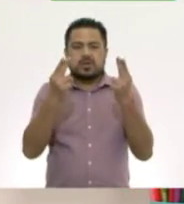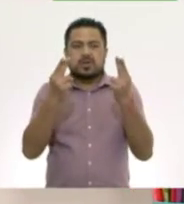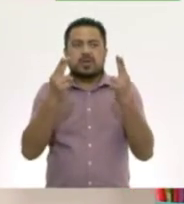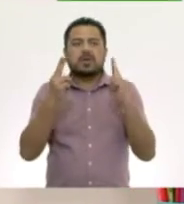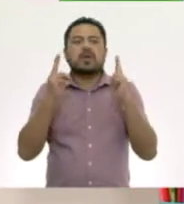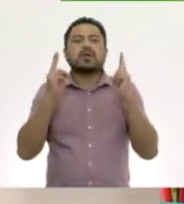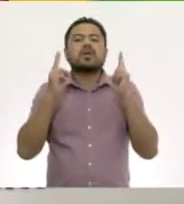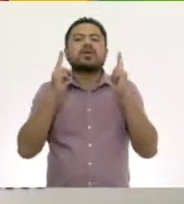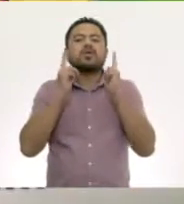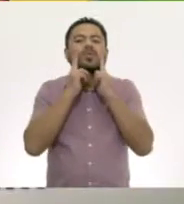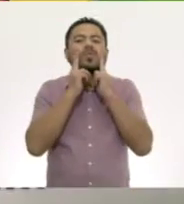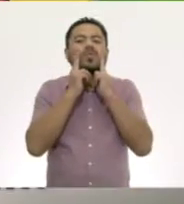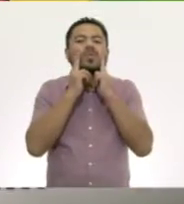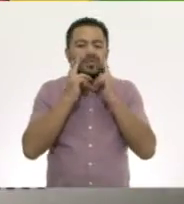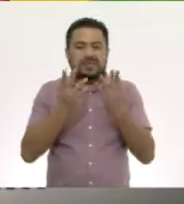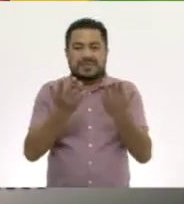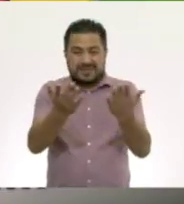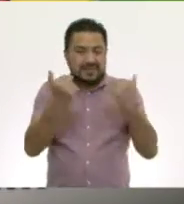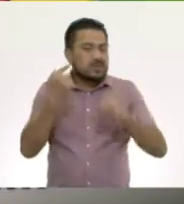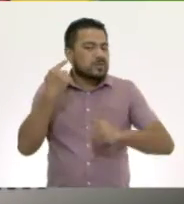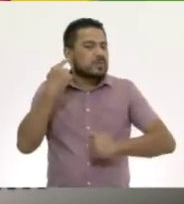mejillas. ¡Música!